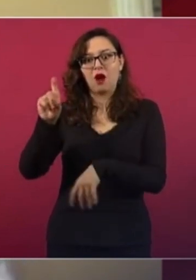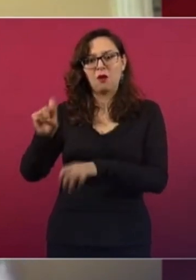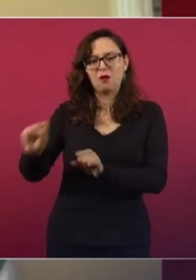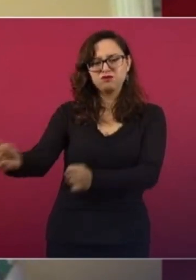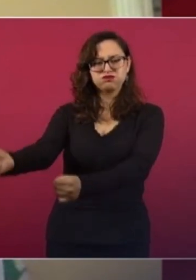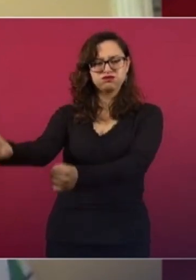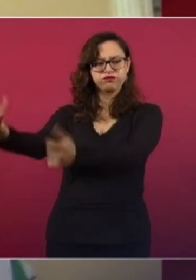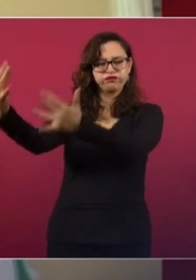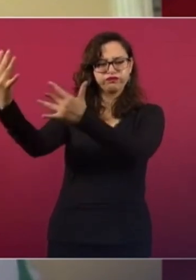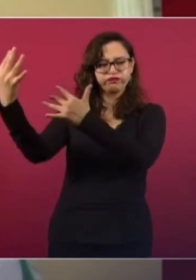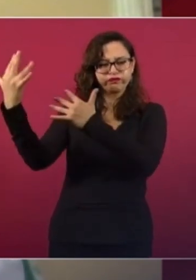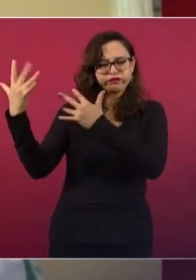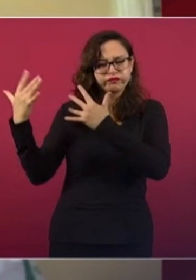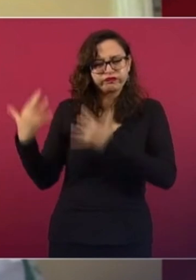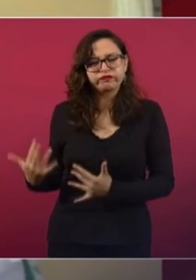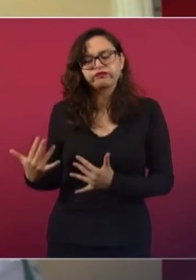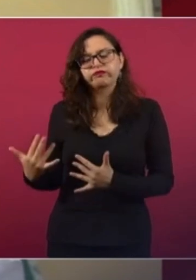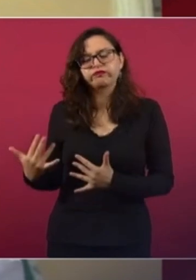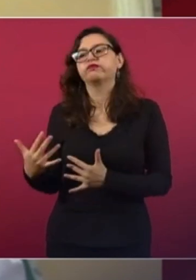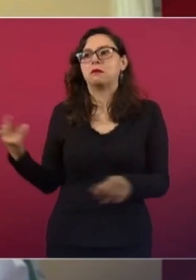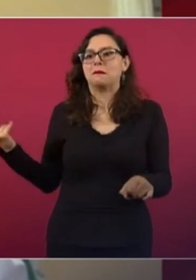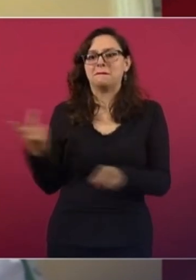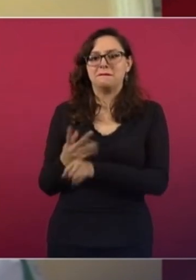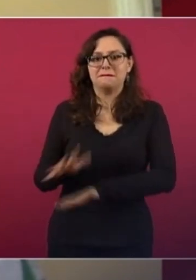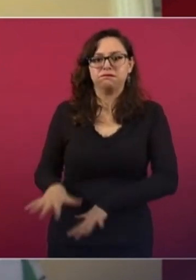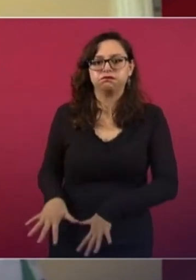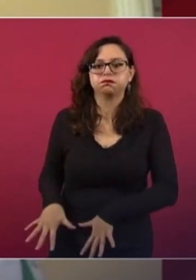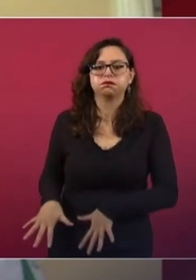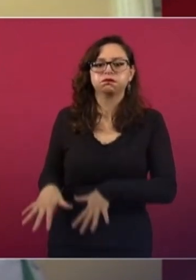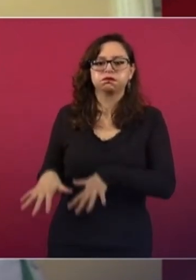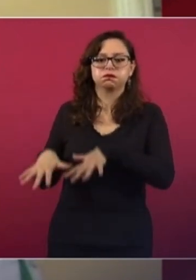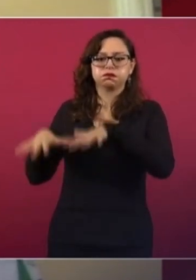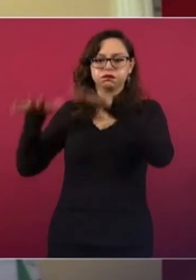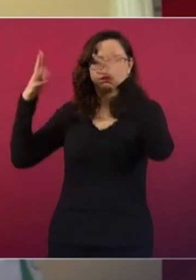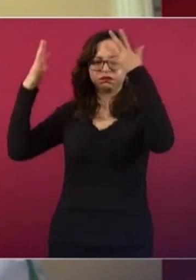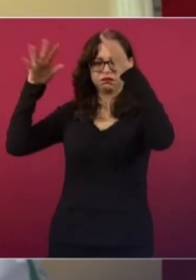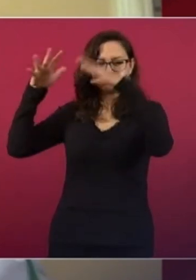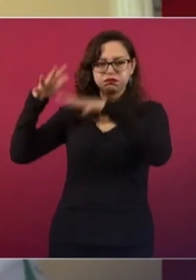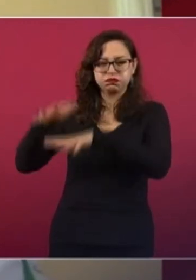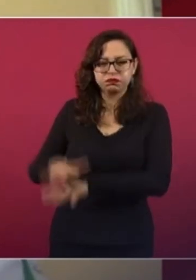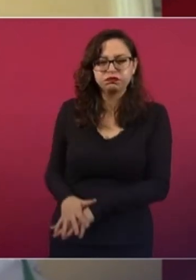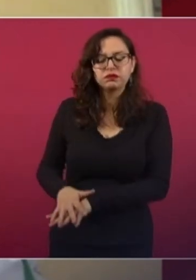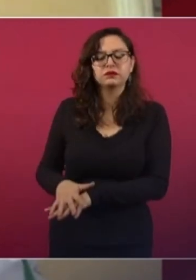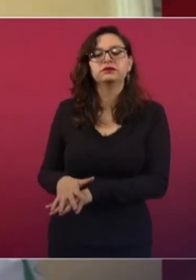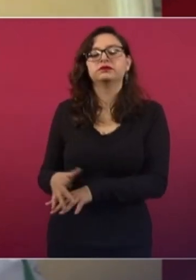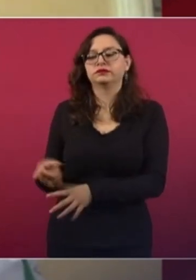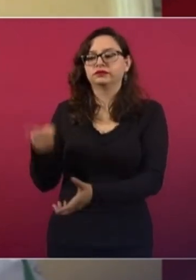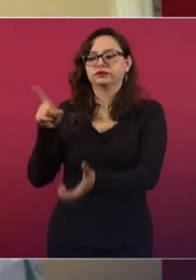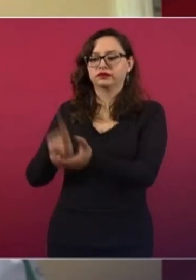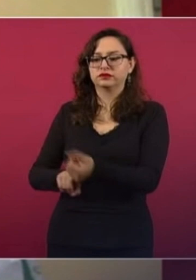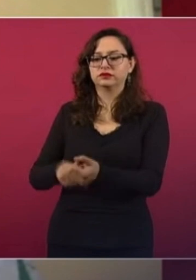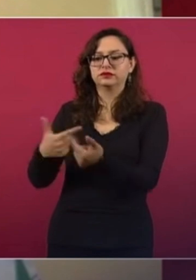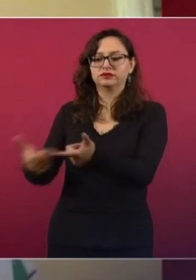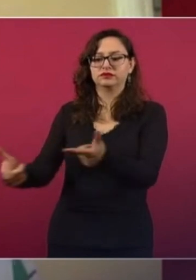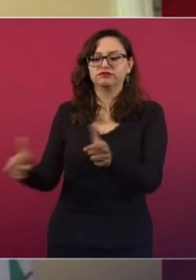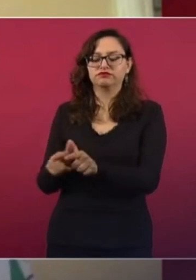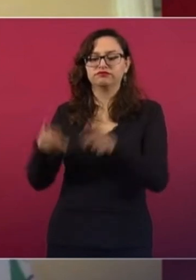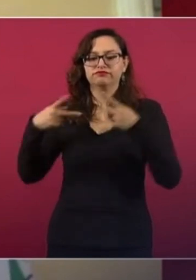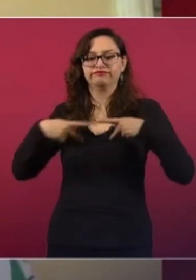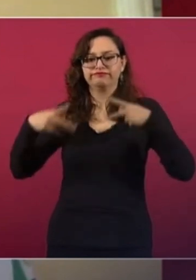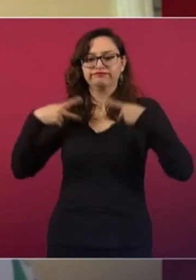que al derrumbarse provocó una inundación, dejando atrapados a un grupo de mineros.